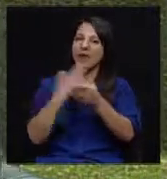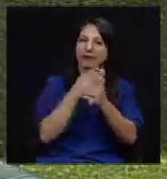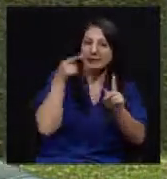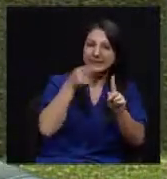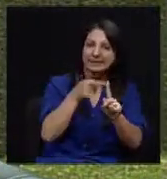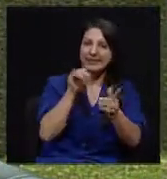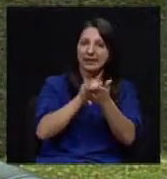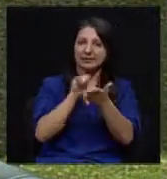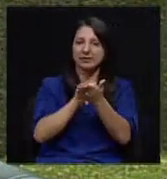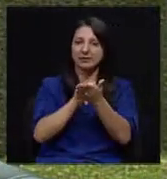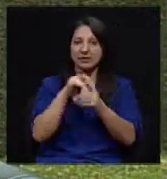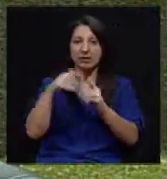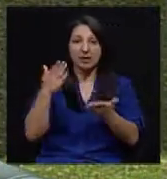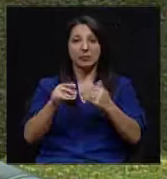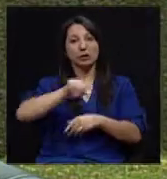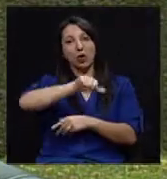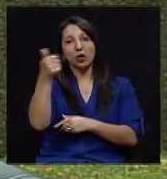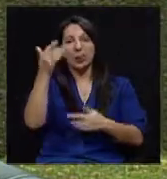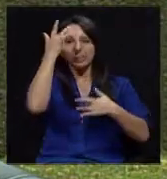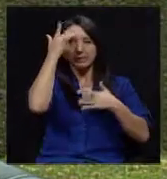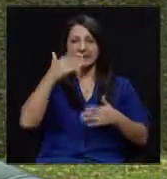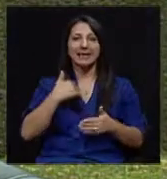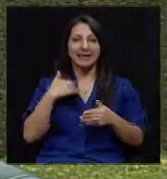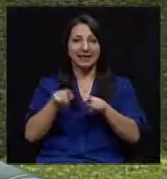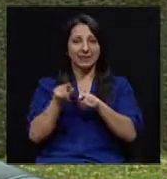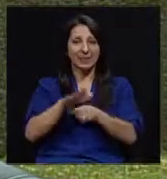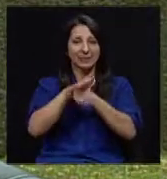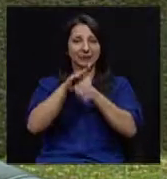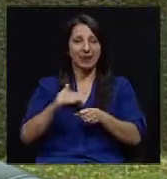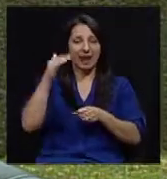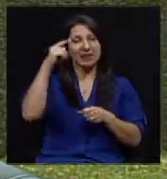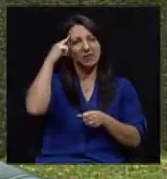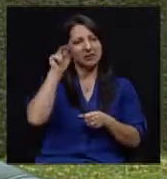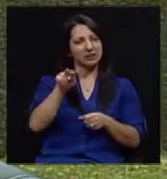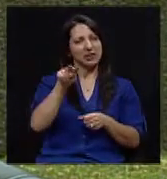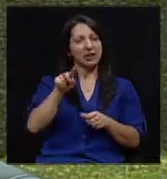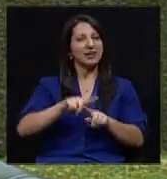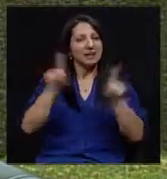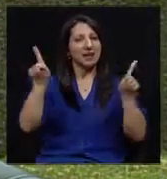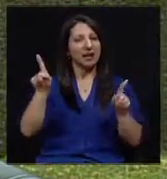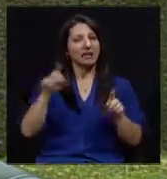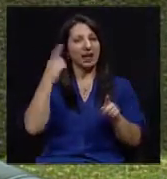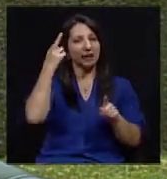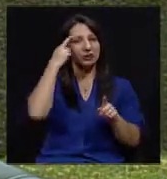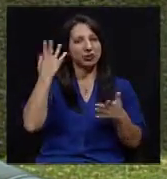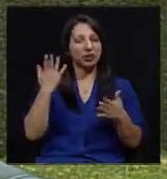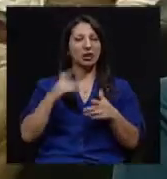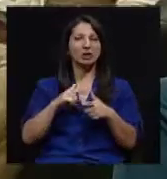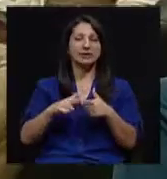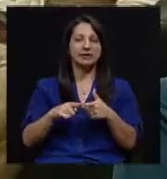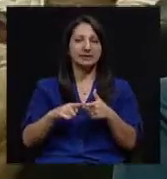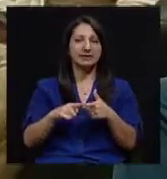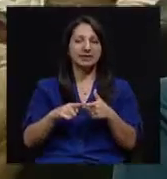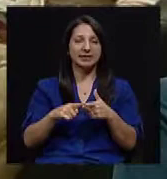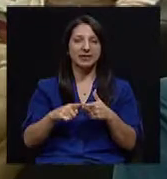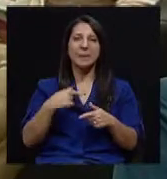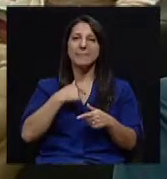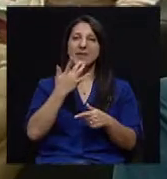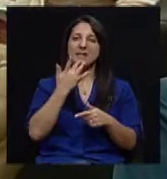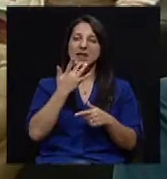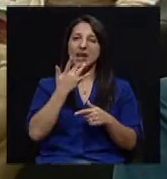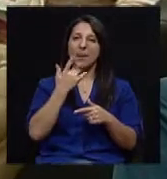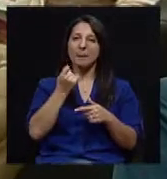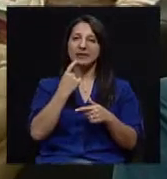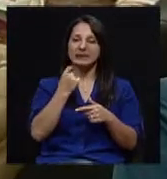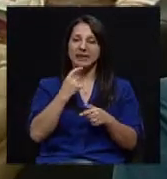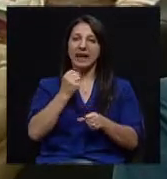Pero puede que el siguiente paciente que tiene hipertensión yo piense que el mecanismo sea distinto. Entonces, prefiero un fármaco